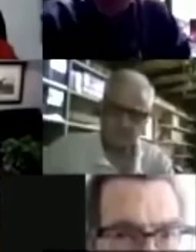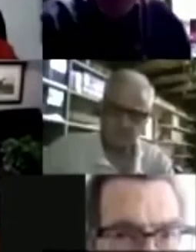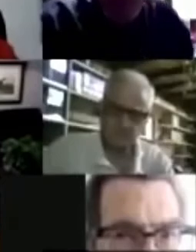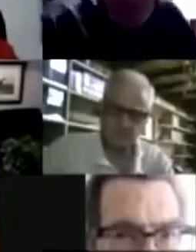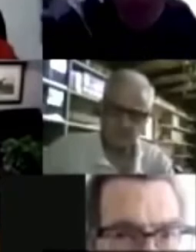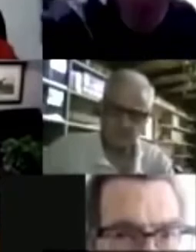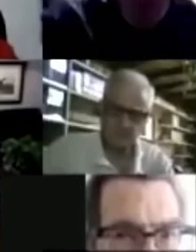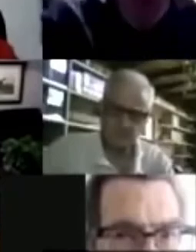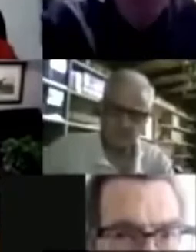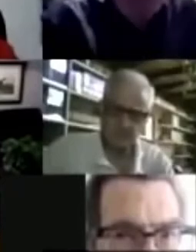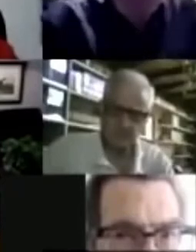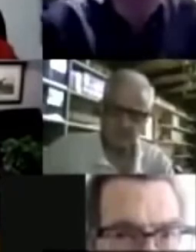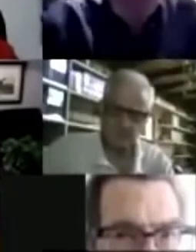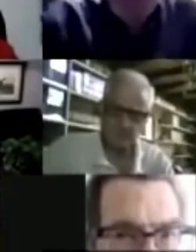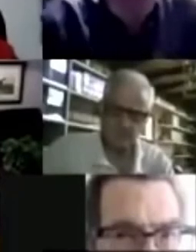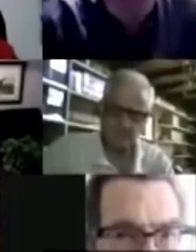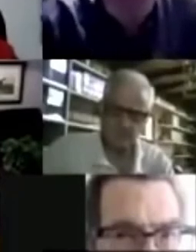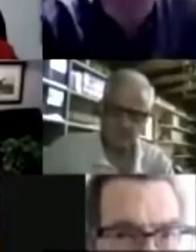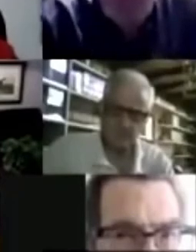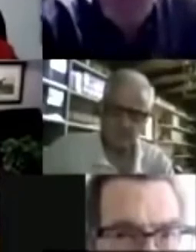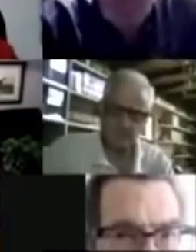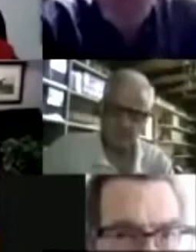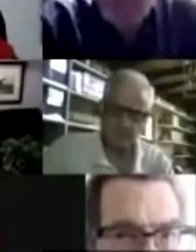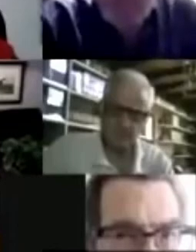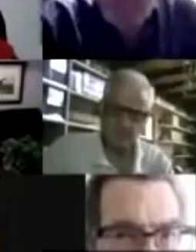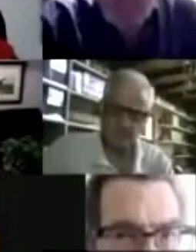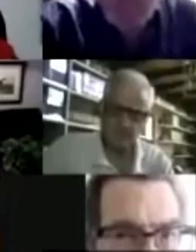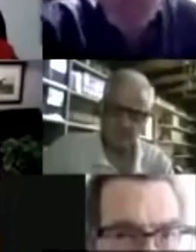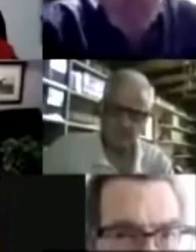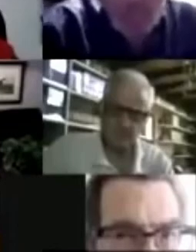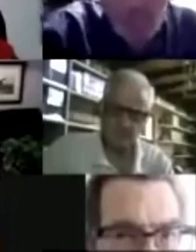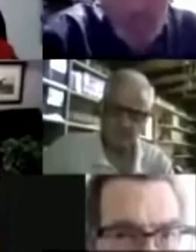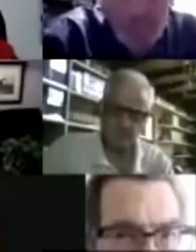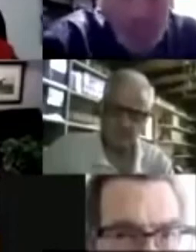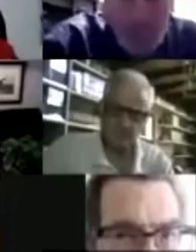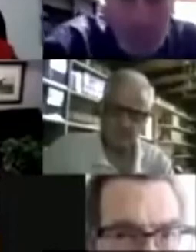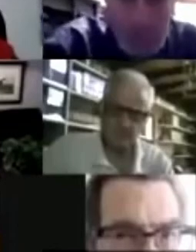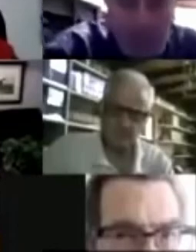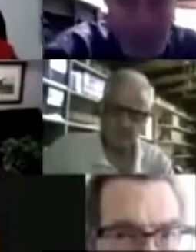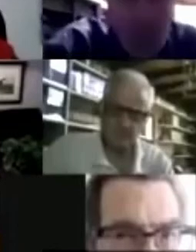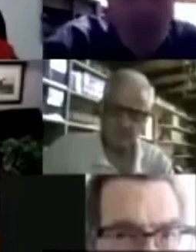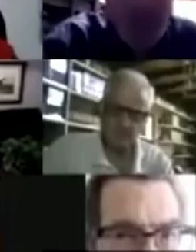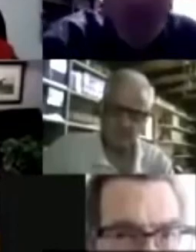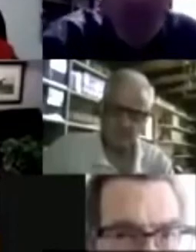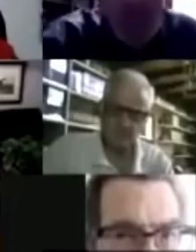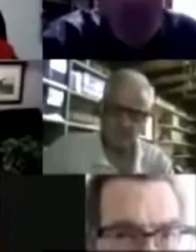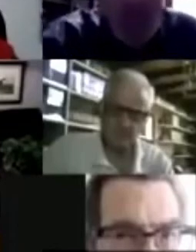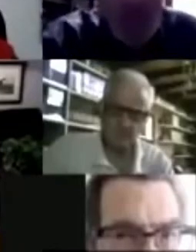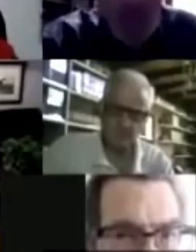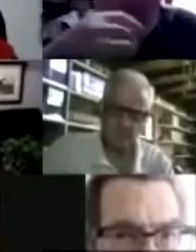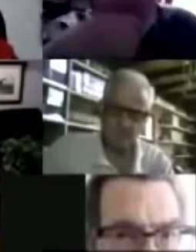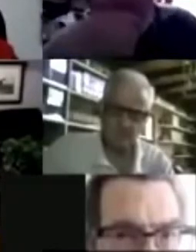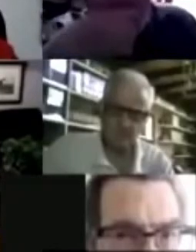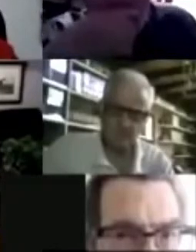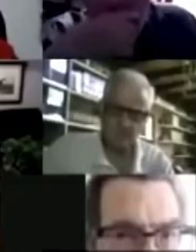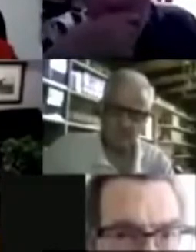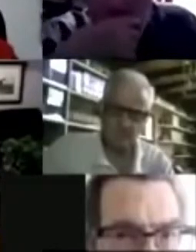mi idea es que si la democracia lo trajo a López Obrador, la democracia es la que lo debe de